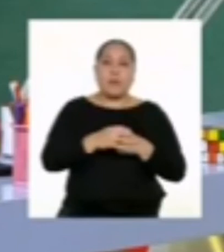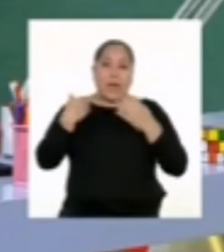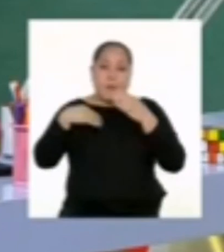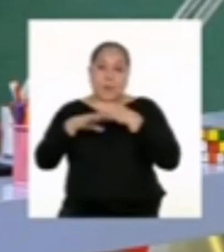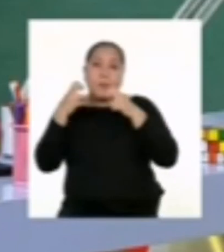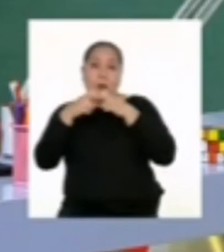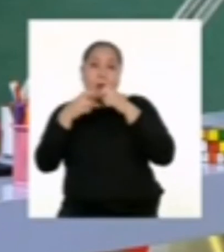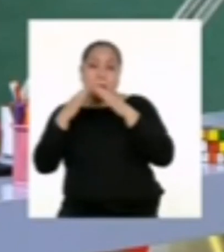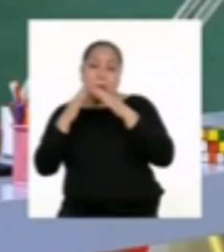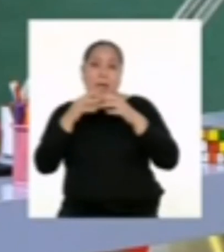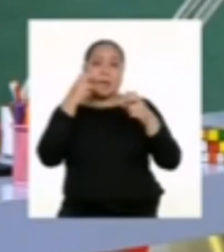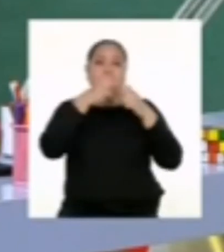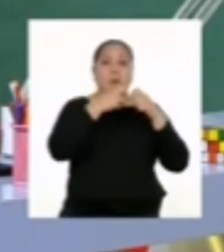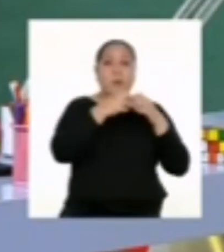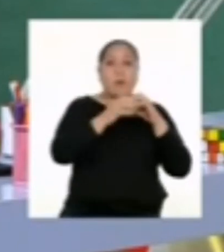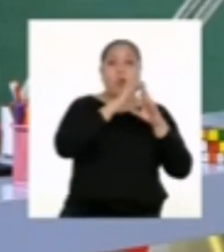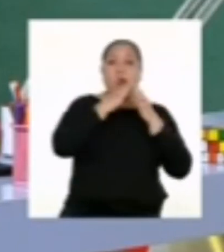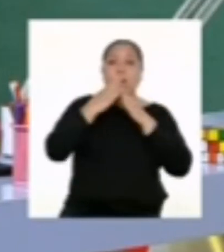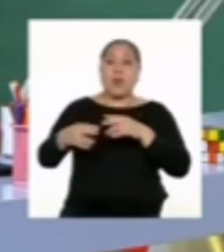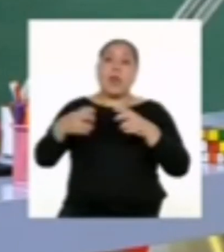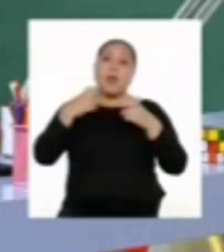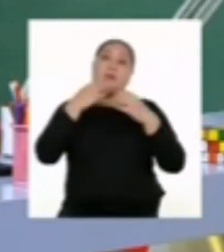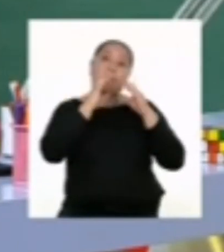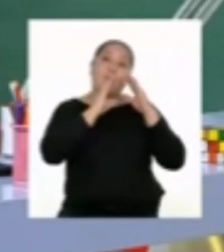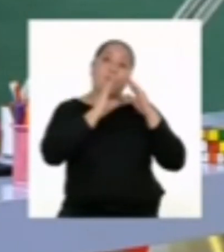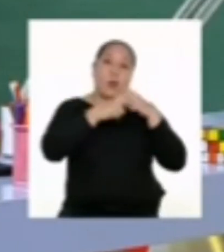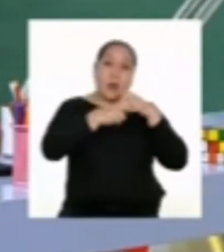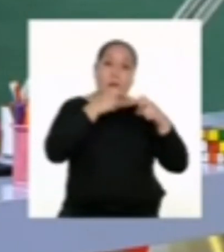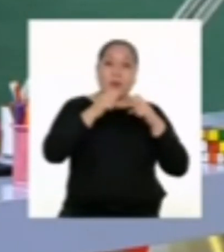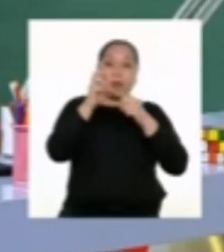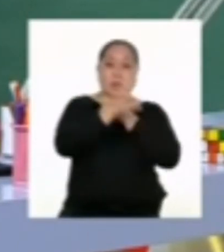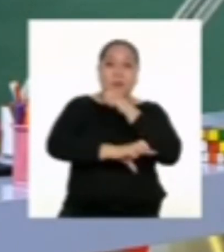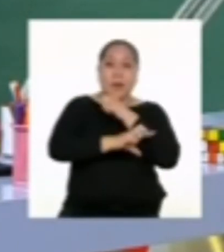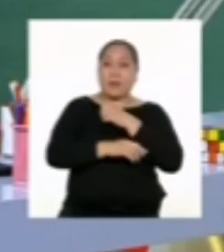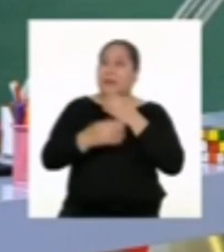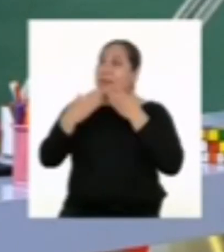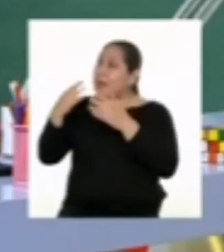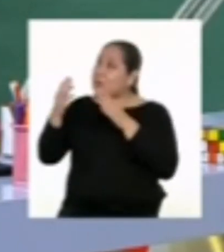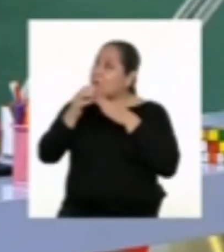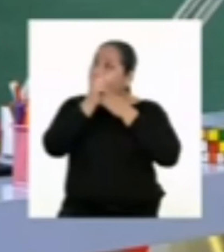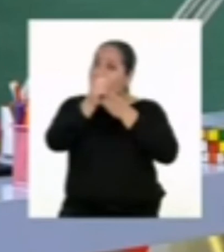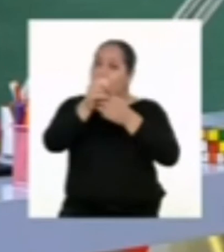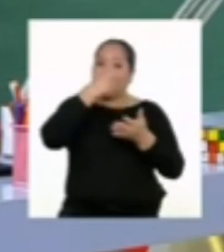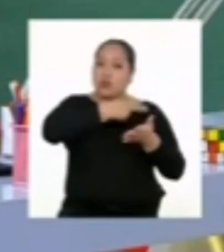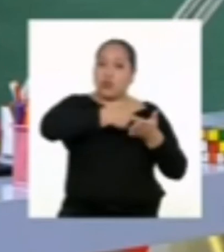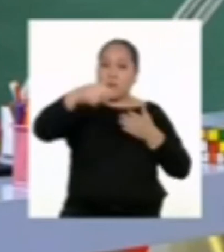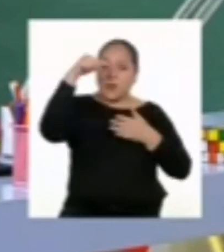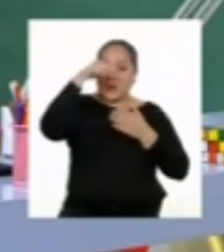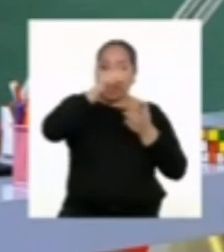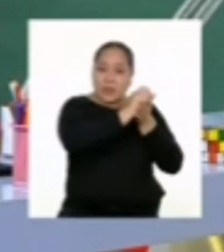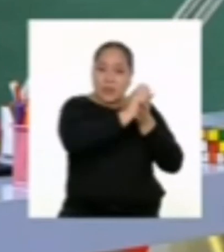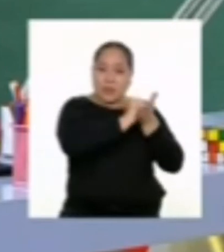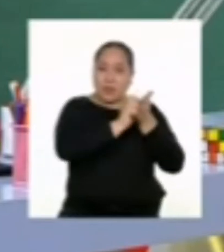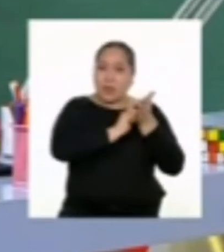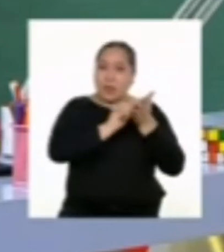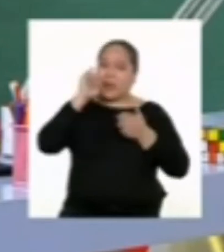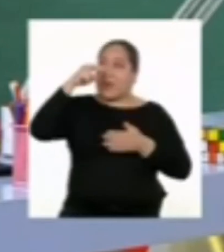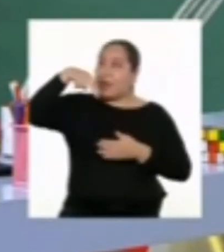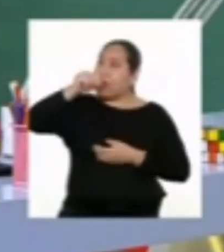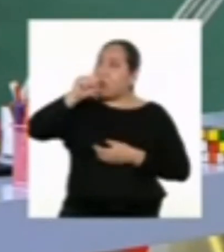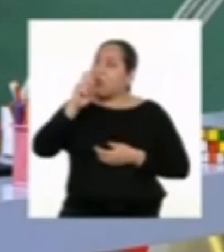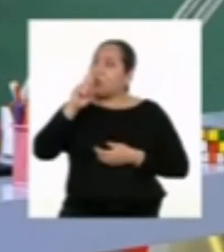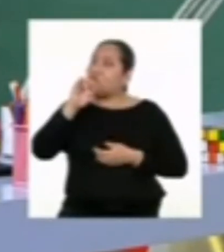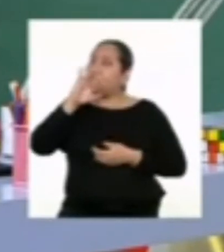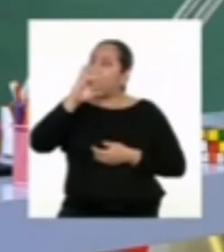y los del país. Gracias por guiarnos el día de hoy. Estas dos semanas escribiendo nuestro texto instructivo